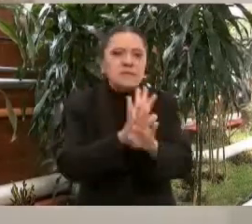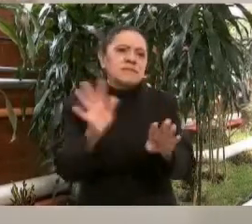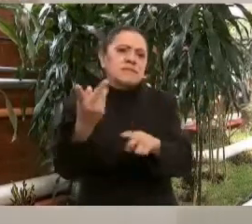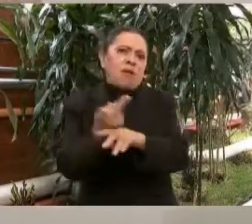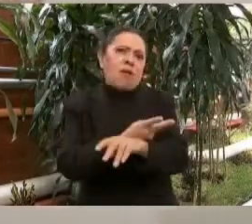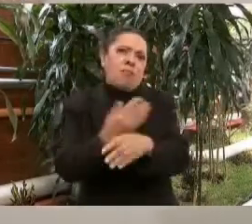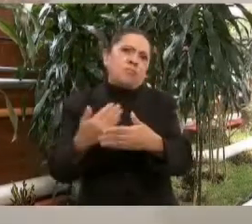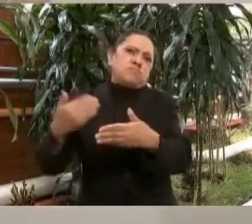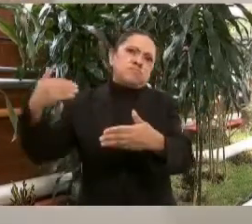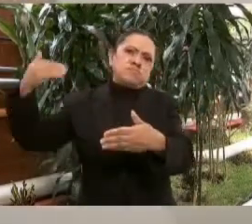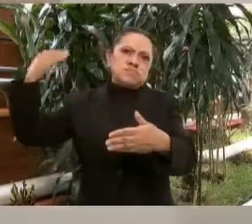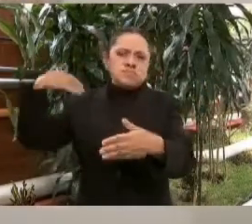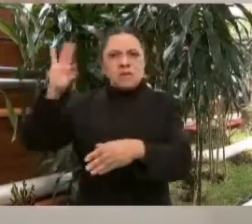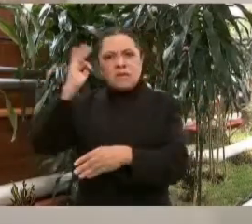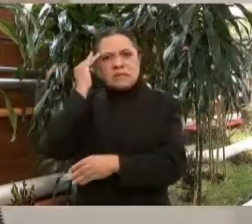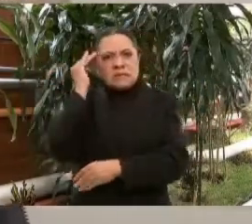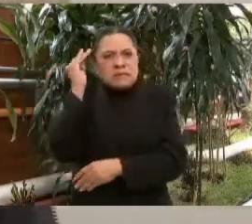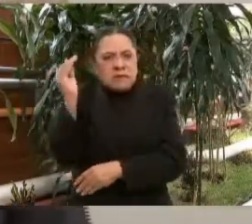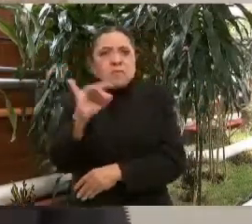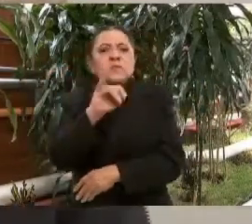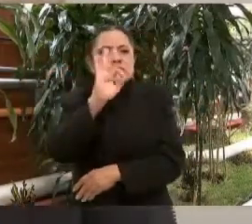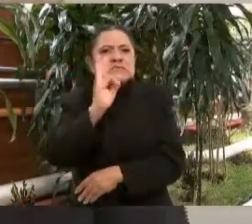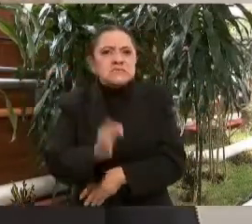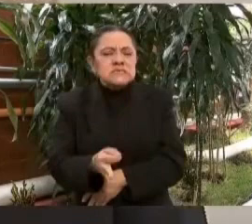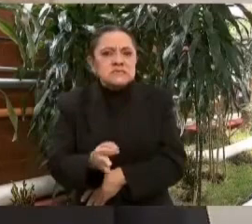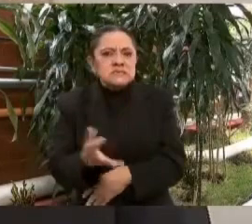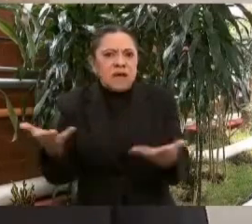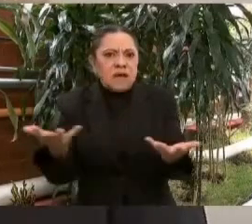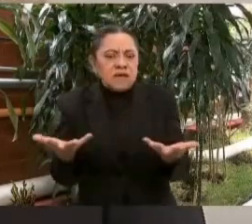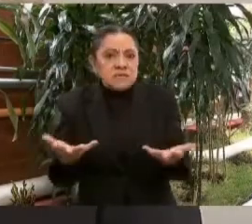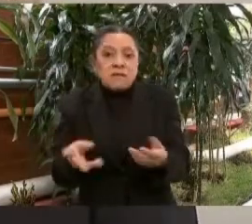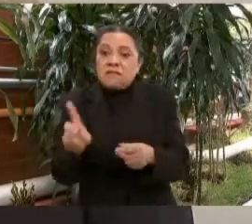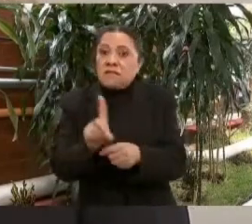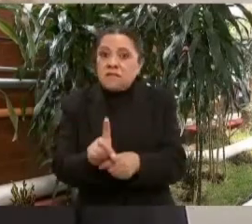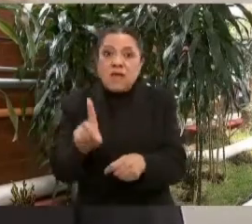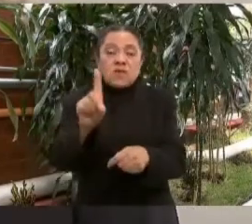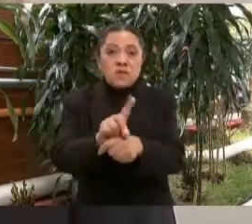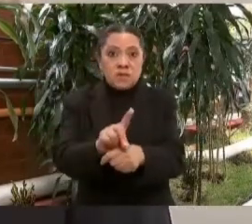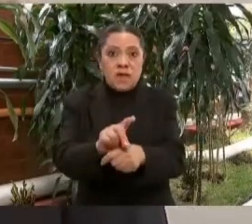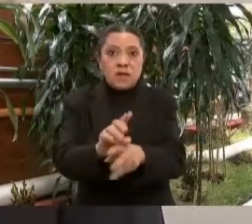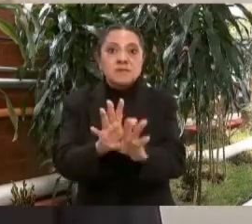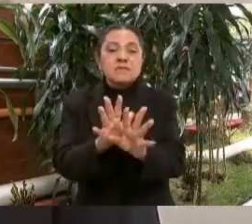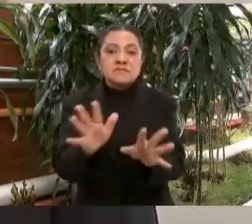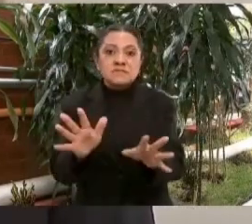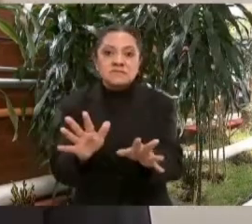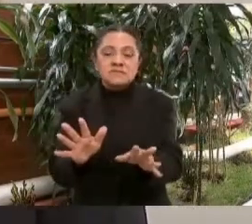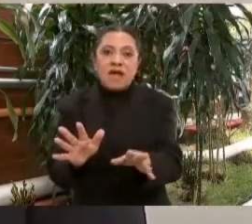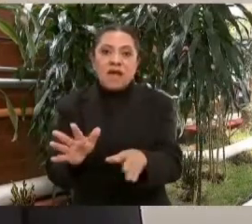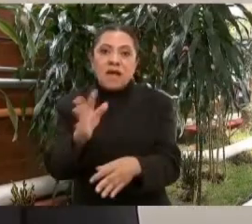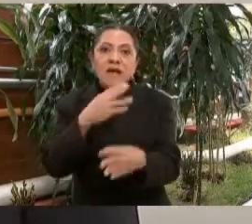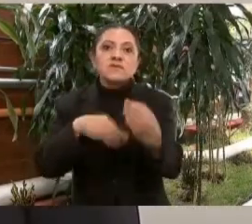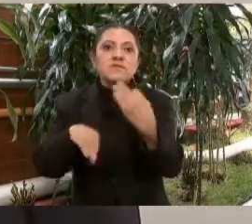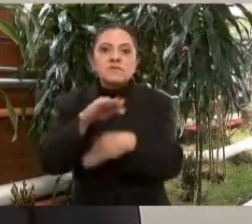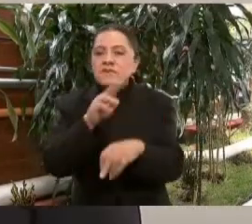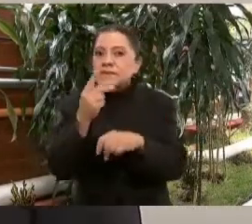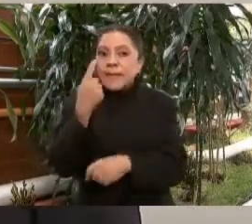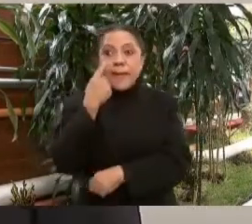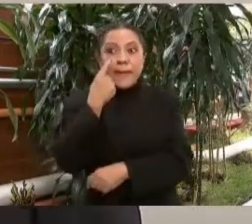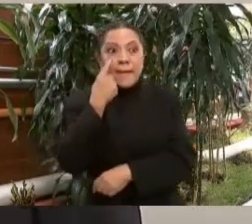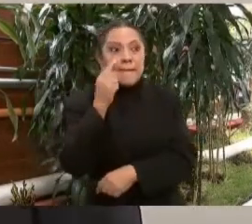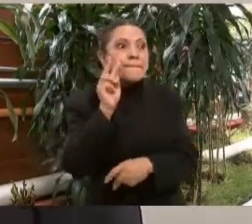mucho tiempo y diariamente diariamente estamos pendientes.